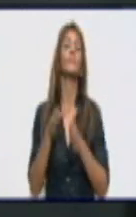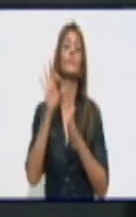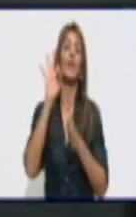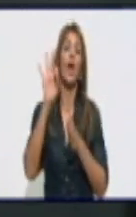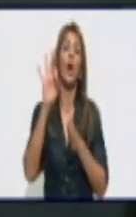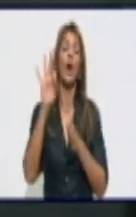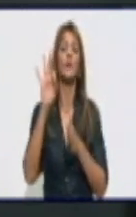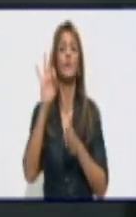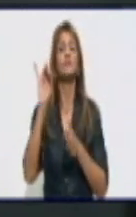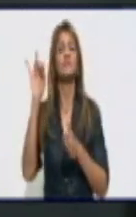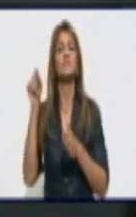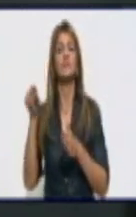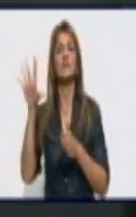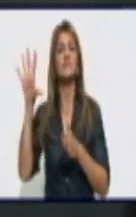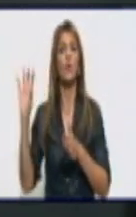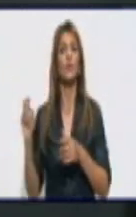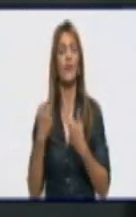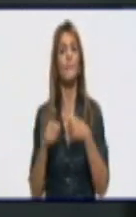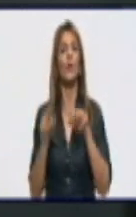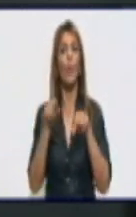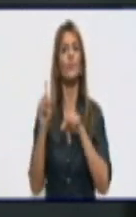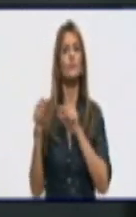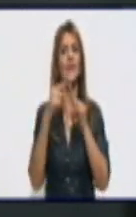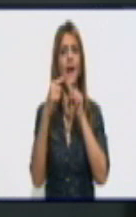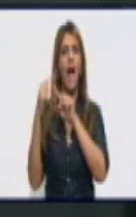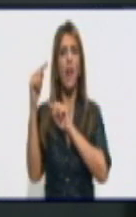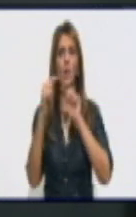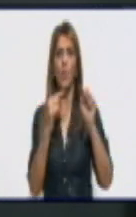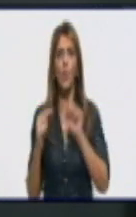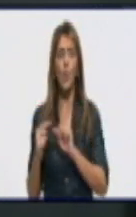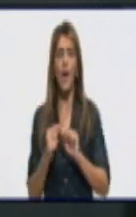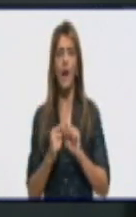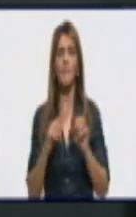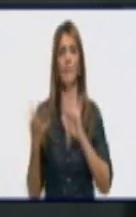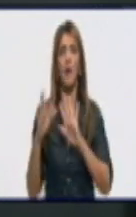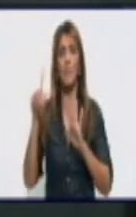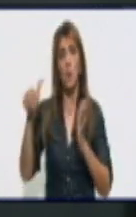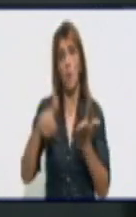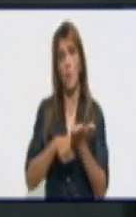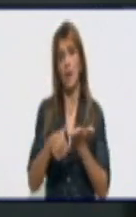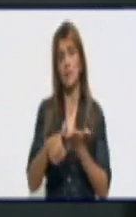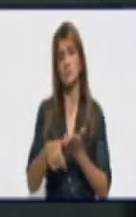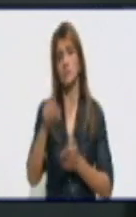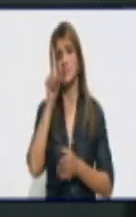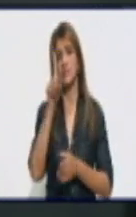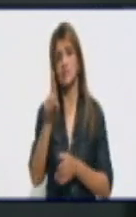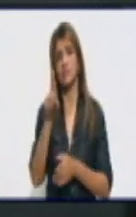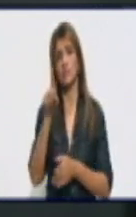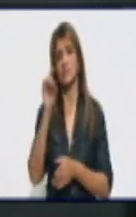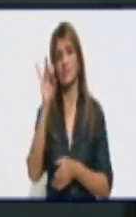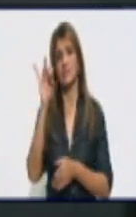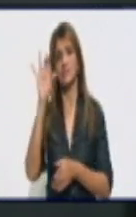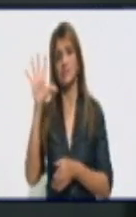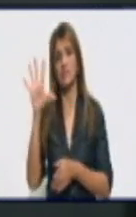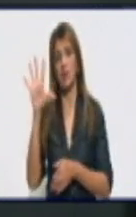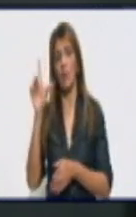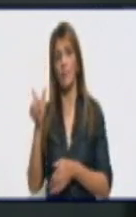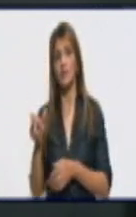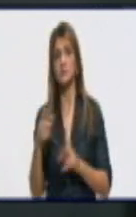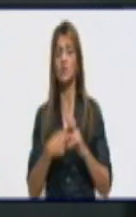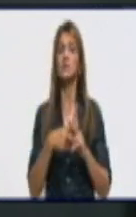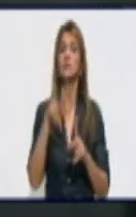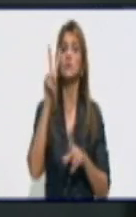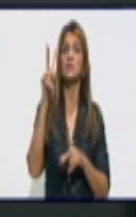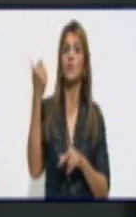contribución, cuando usted hace los cálculos, casi todas oscilan las pensiones entre $175 pesos y $210 pesos.